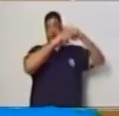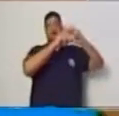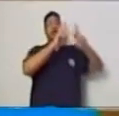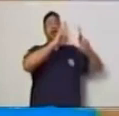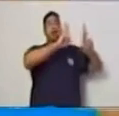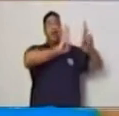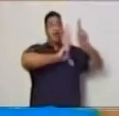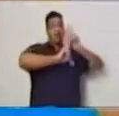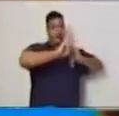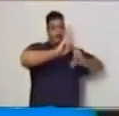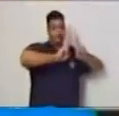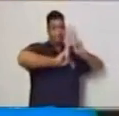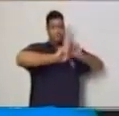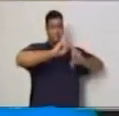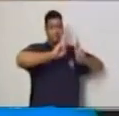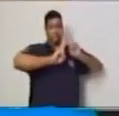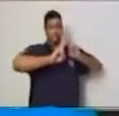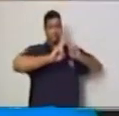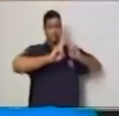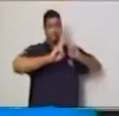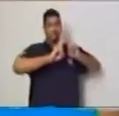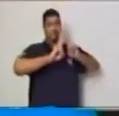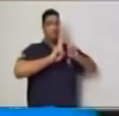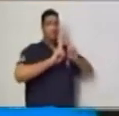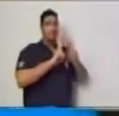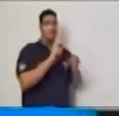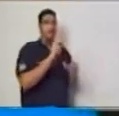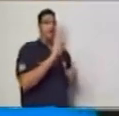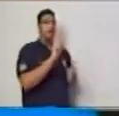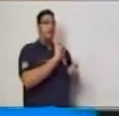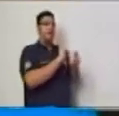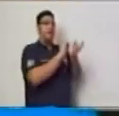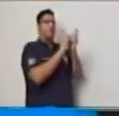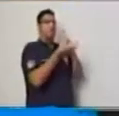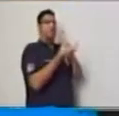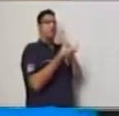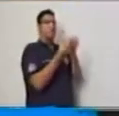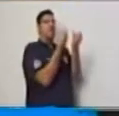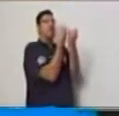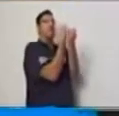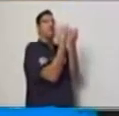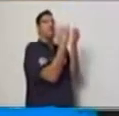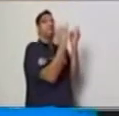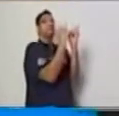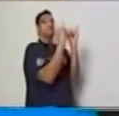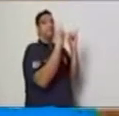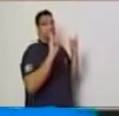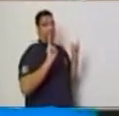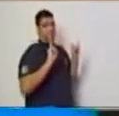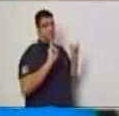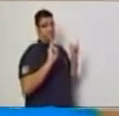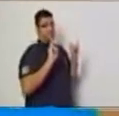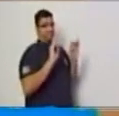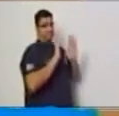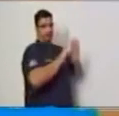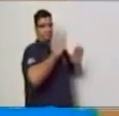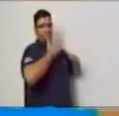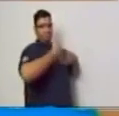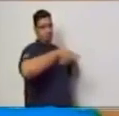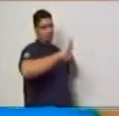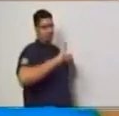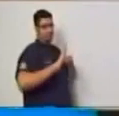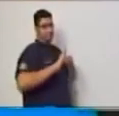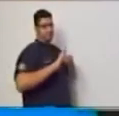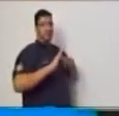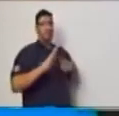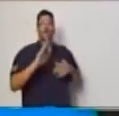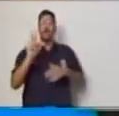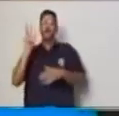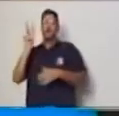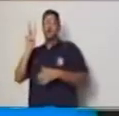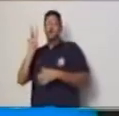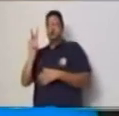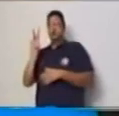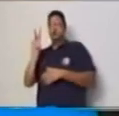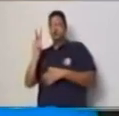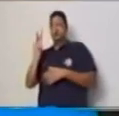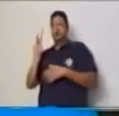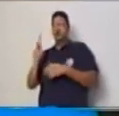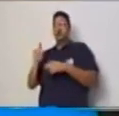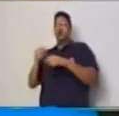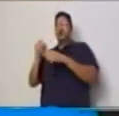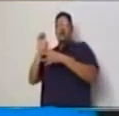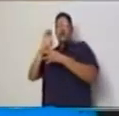en la variable que es independiente y Y la variable